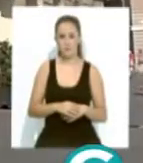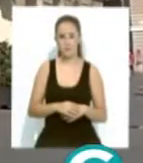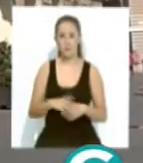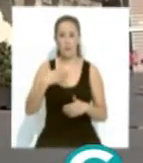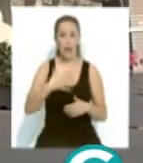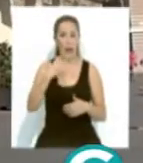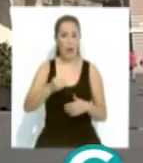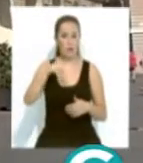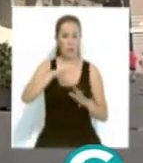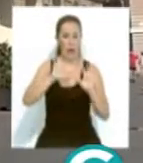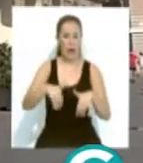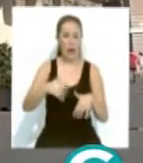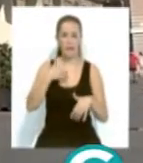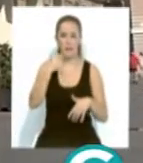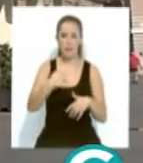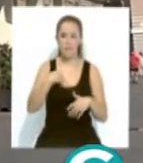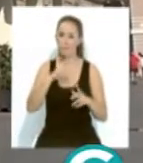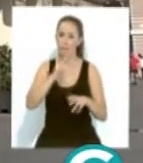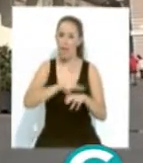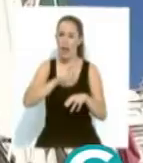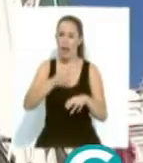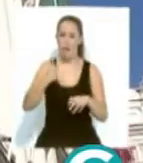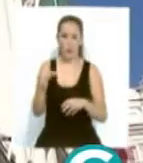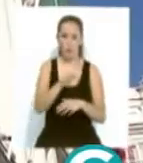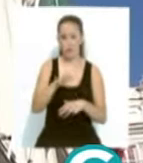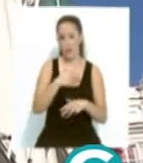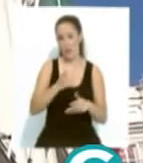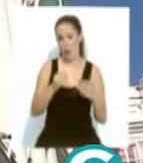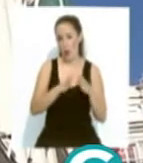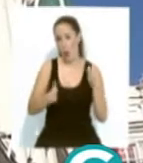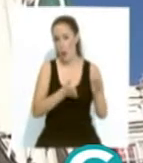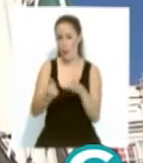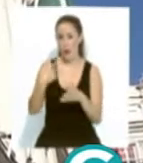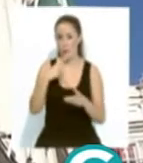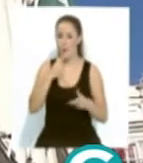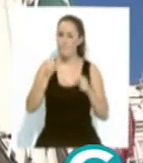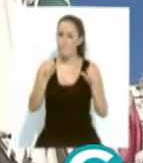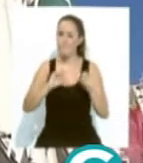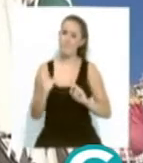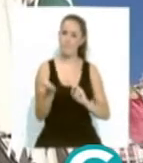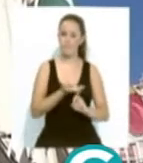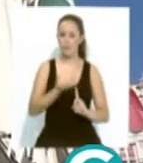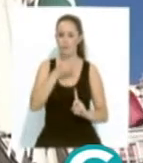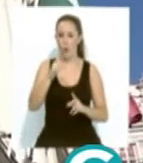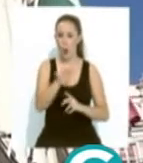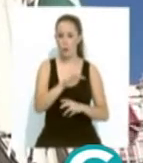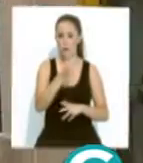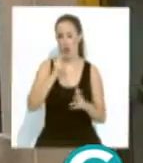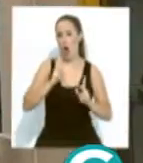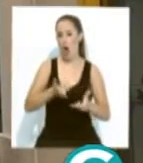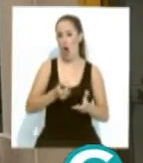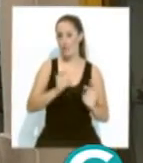El Ayuntamiento de Cádiz, a través de la Delegación Municipal de Urbanismo, ha iniciado un expediente sancionador a un establecimiento hostelero.